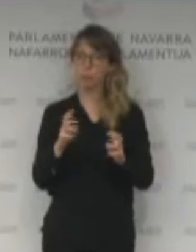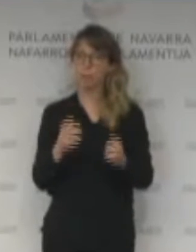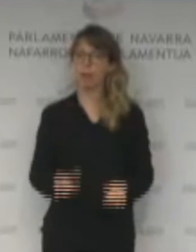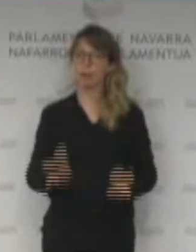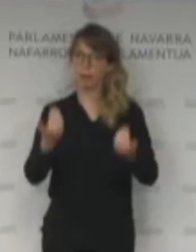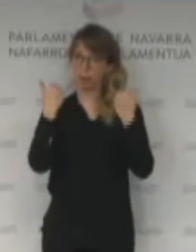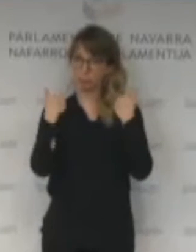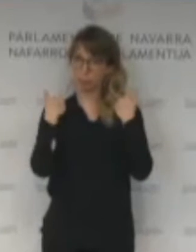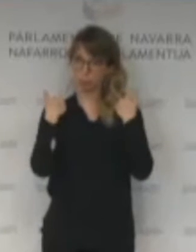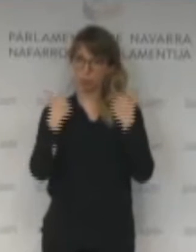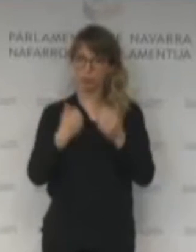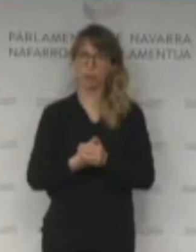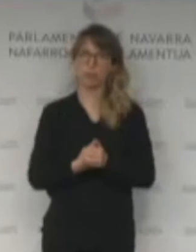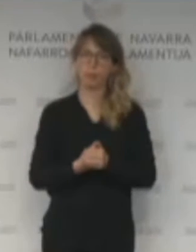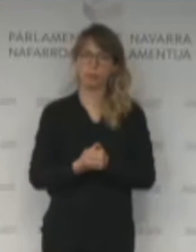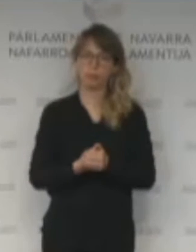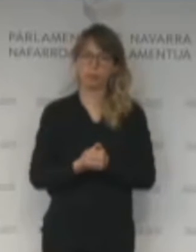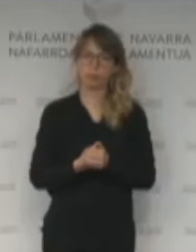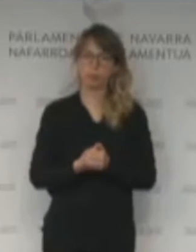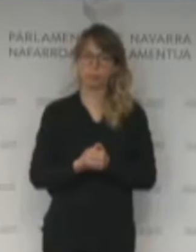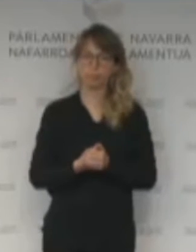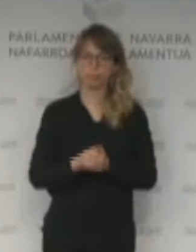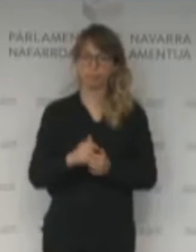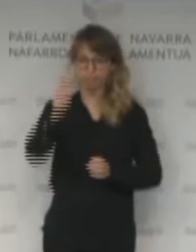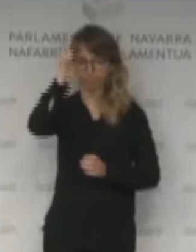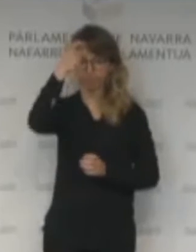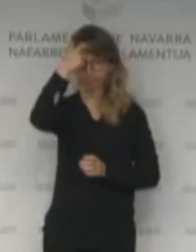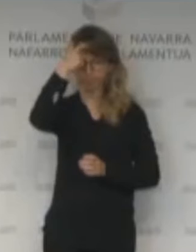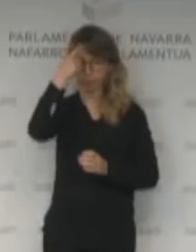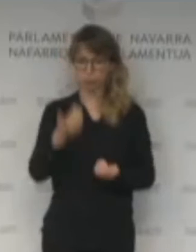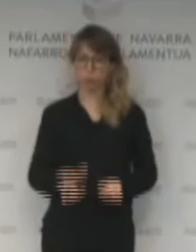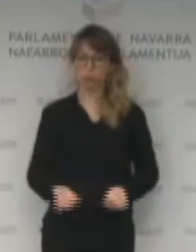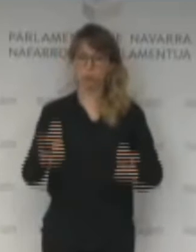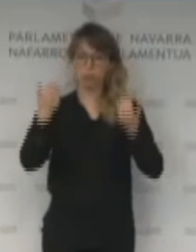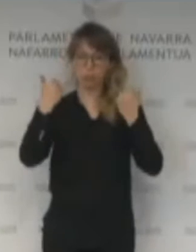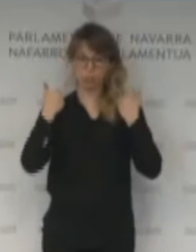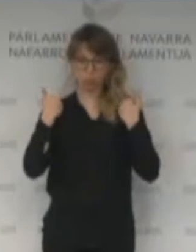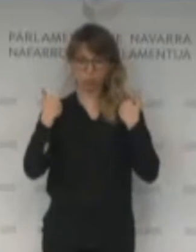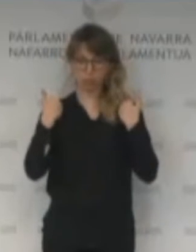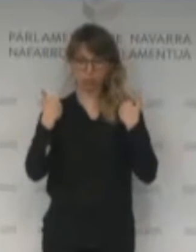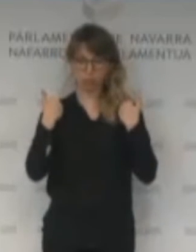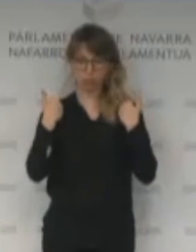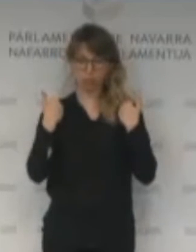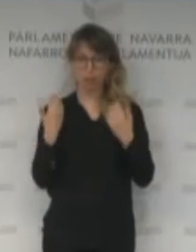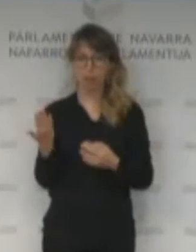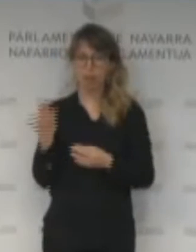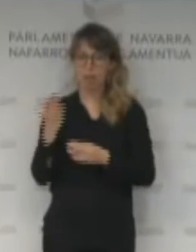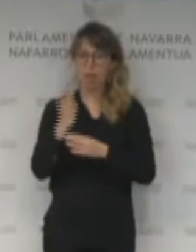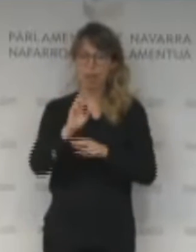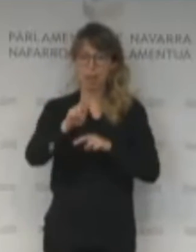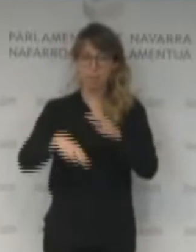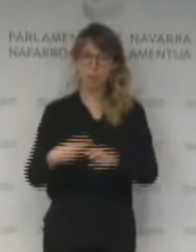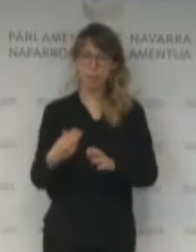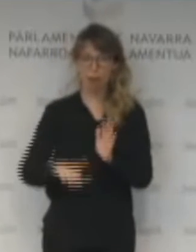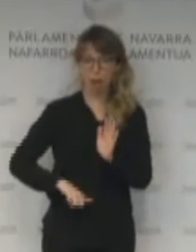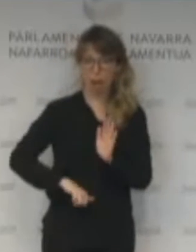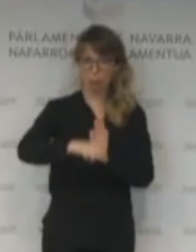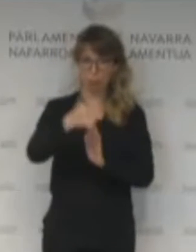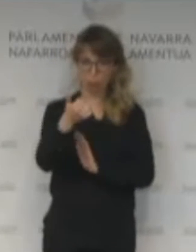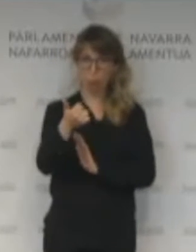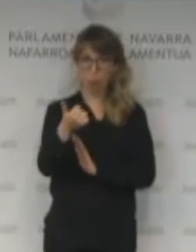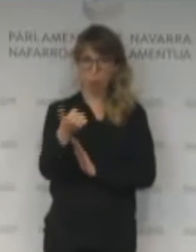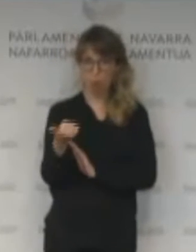Responsabilidad. Se llama responsabilidad. Y sí, se aprobó una enmienda. Se aprobó la enmienda que H. Bildu apoyó a